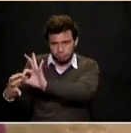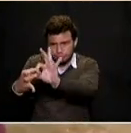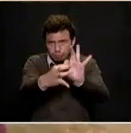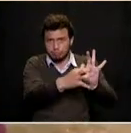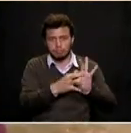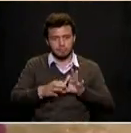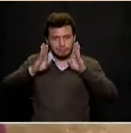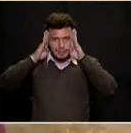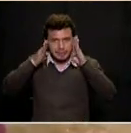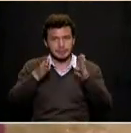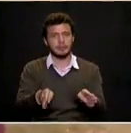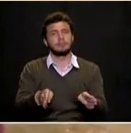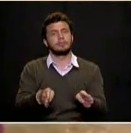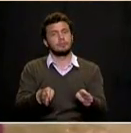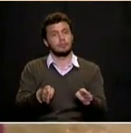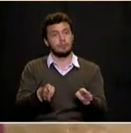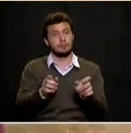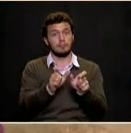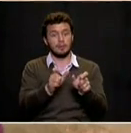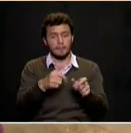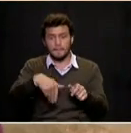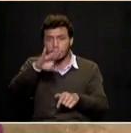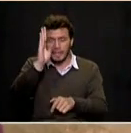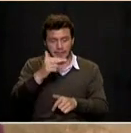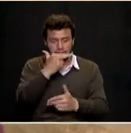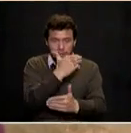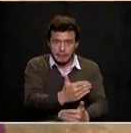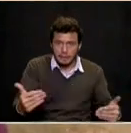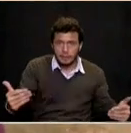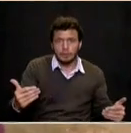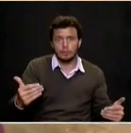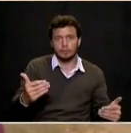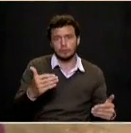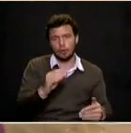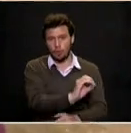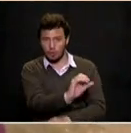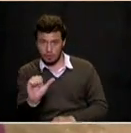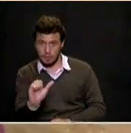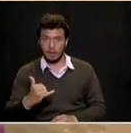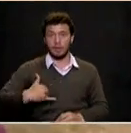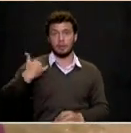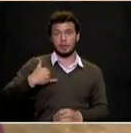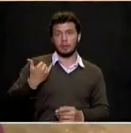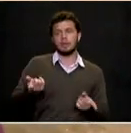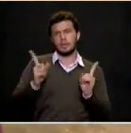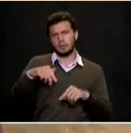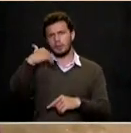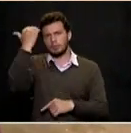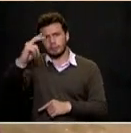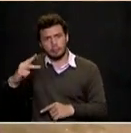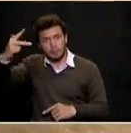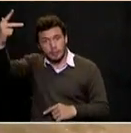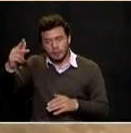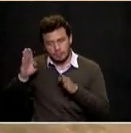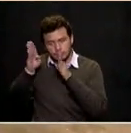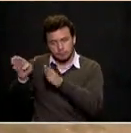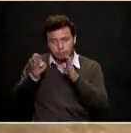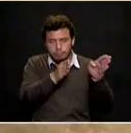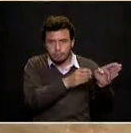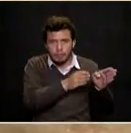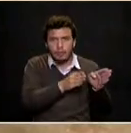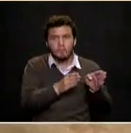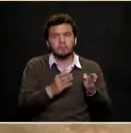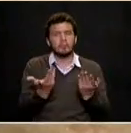atención prioritaria, sobre todo a los niños, niñas y adolescentes y a los adultos con el fin de ubicarlos mientras ellos se